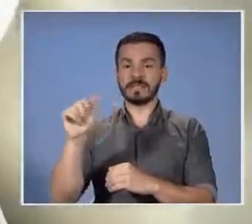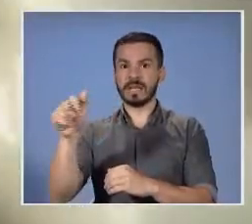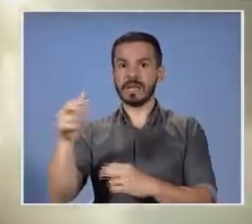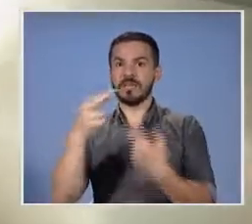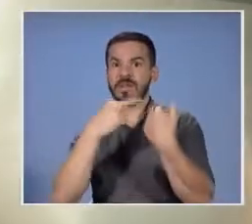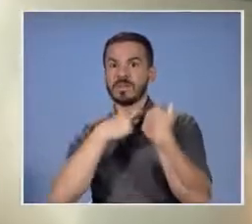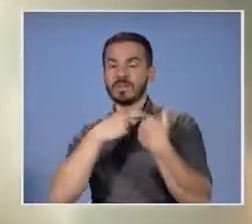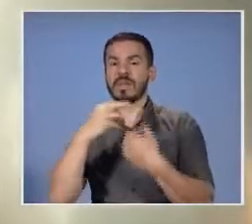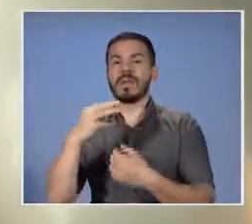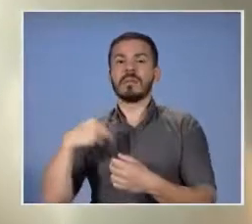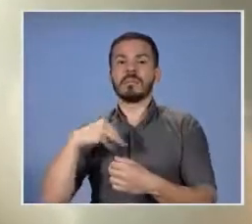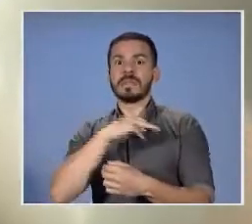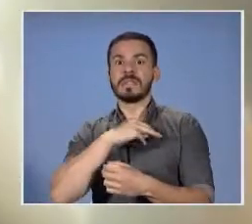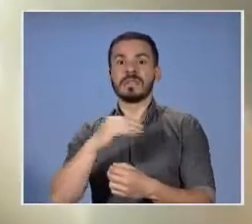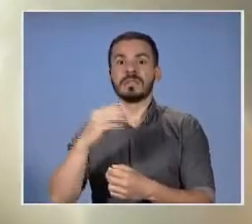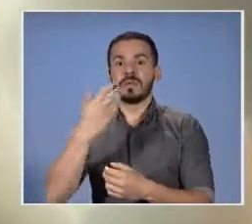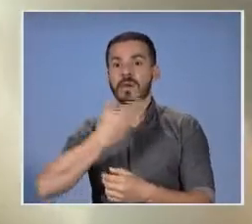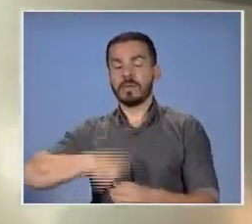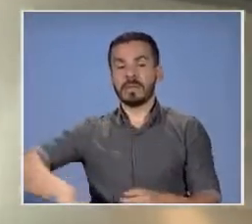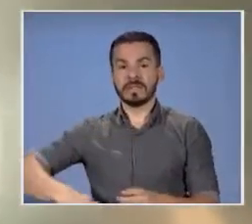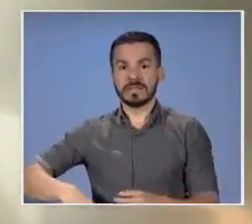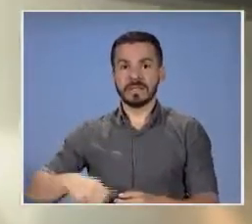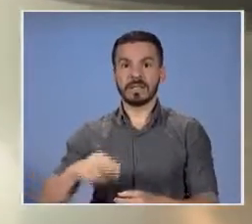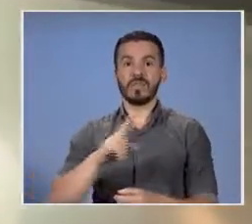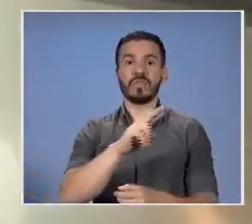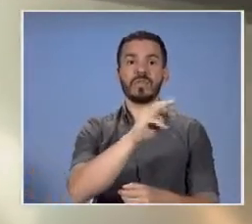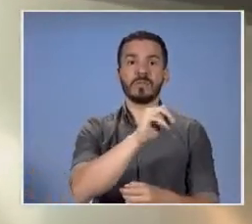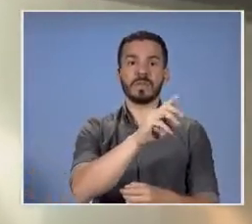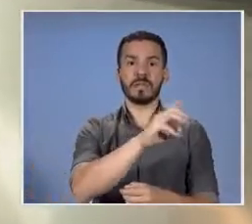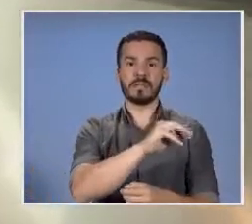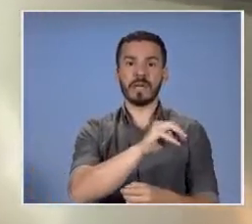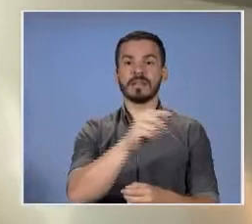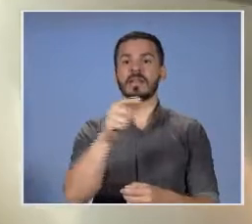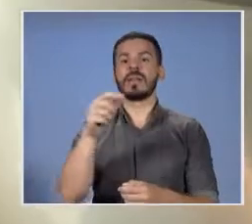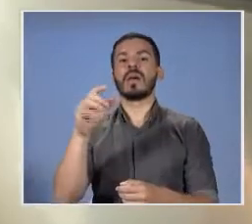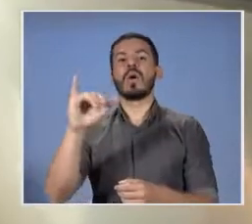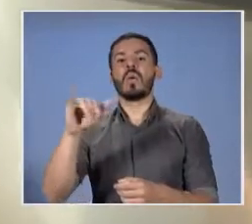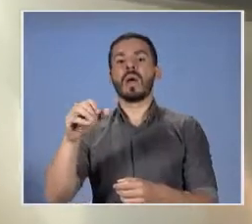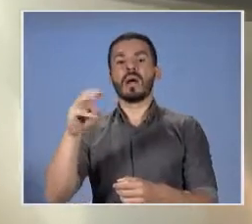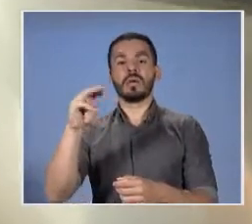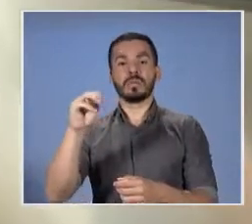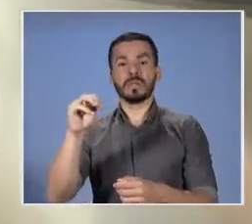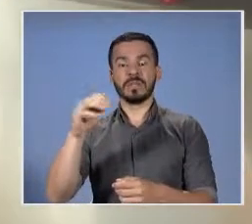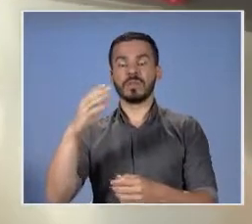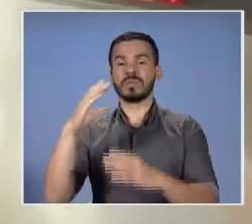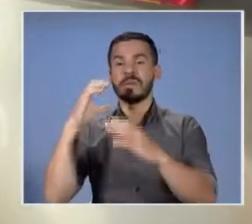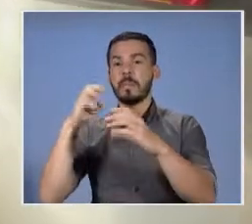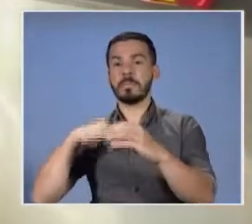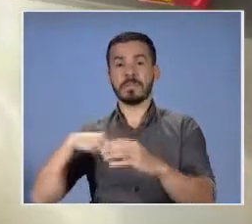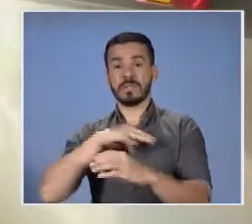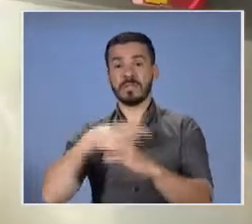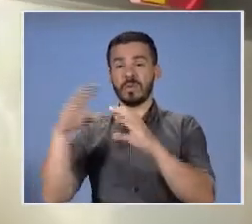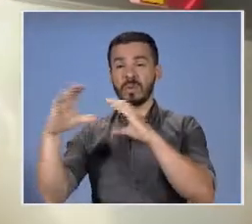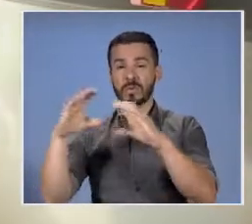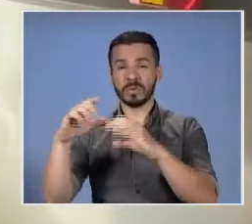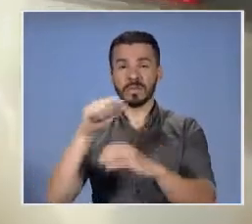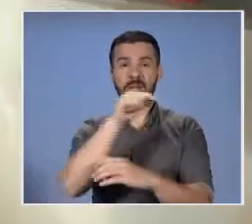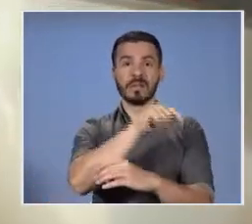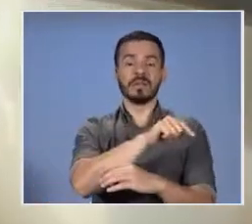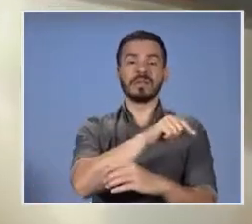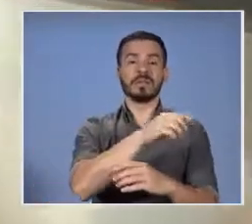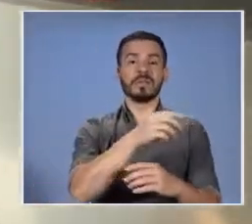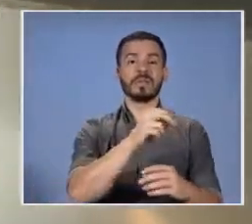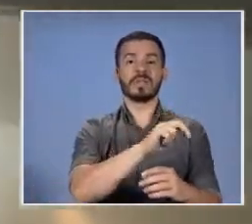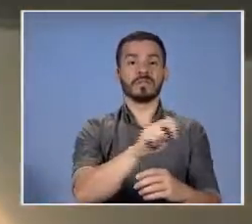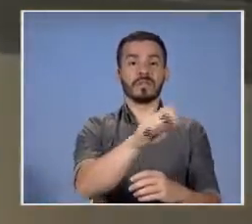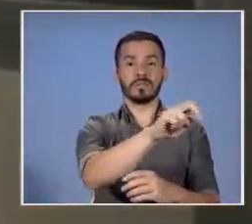A Rodolfo Méndez Mata, a propósito de que hablábamos del tema de transporte. Carlos Mendoza también está ahí, ministro de Comunicación. Bueno, que precisamente por